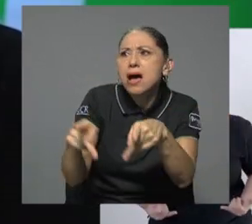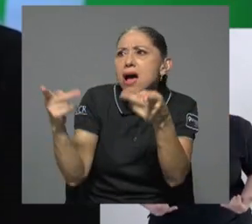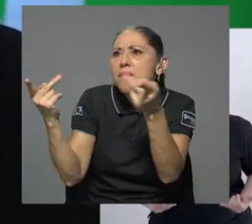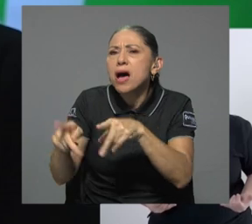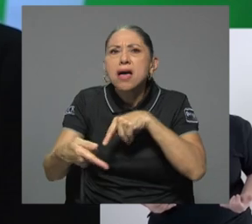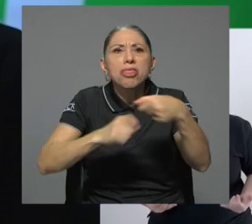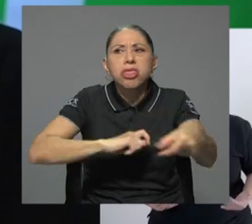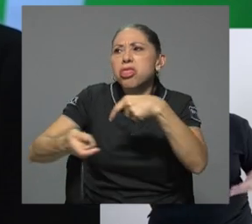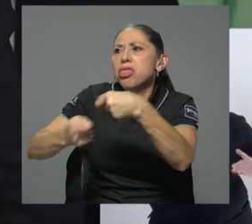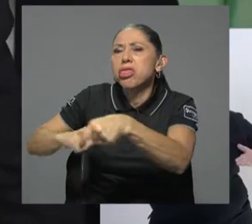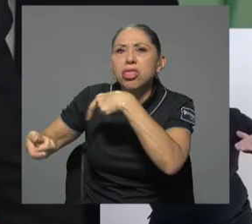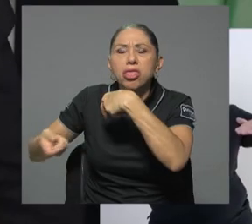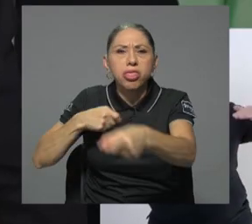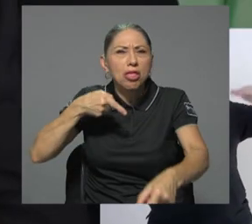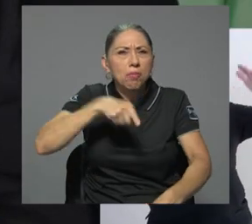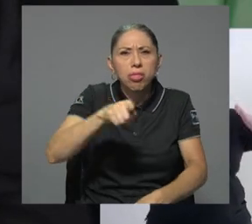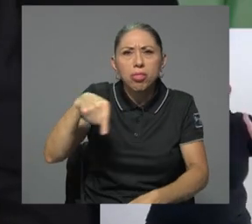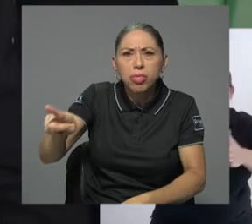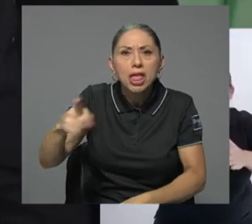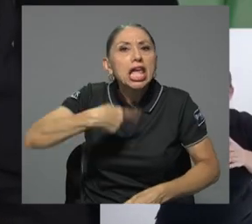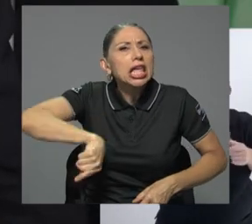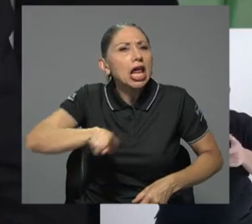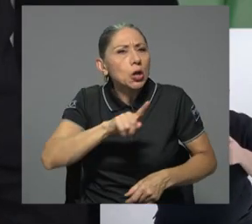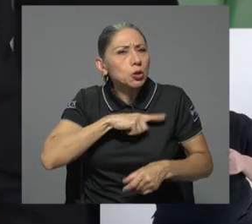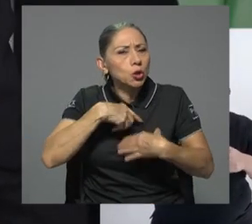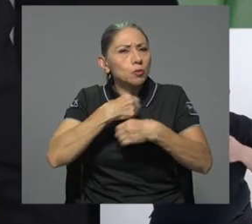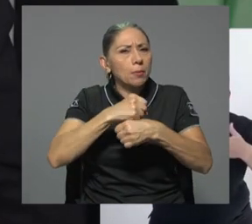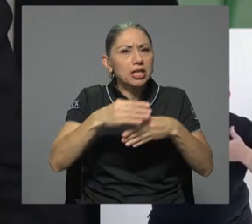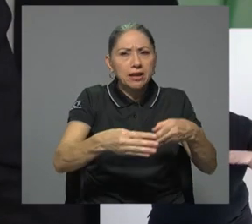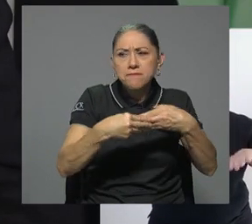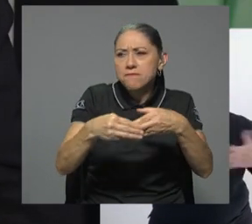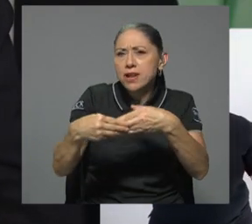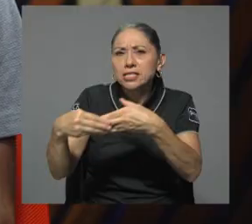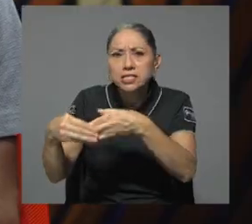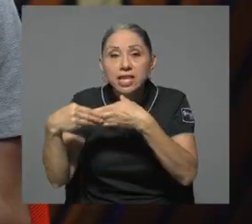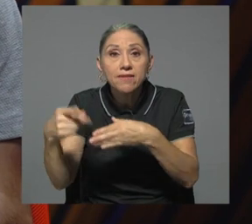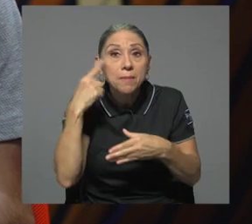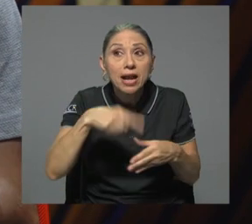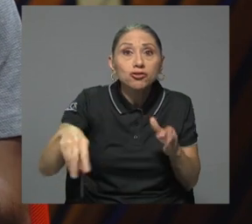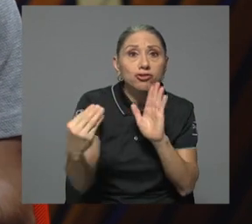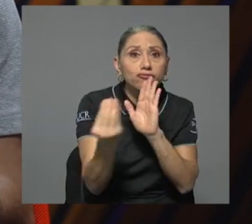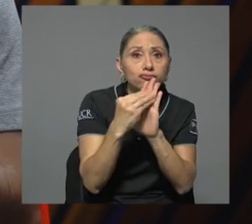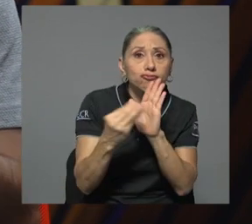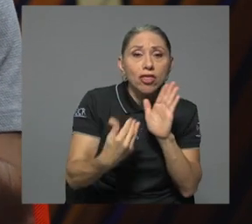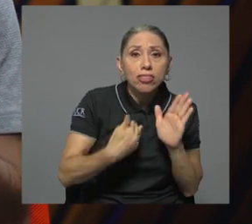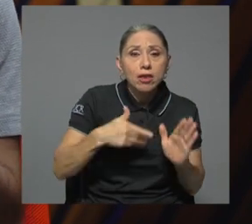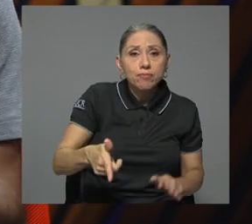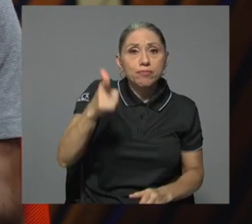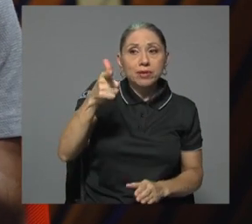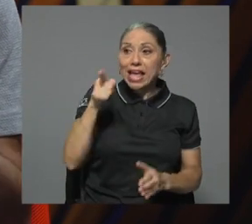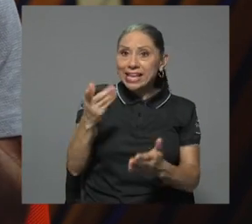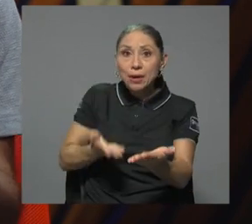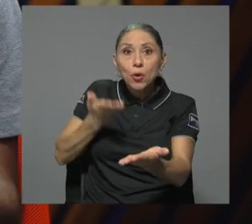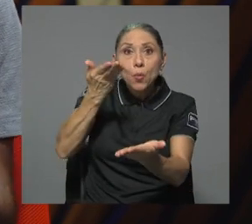a flexibilizar todos los mecanismos de registro de armas. Esa propuesta verdiblanca recibió